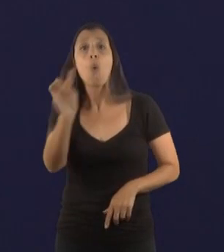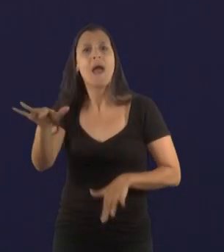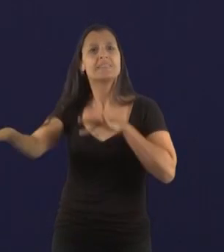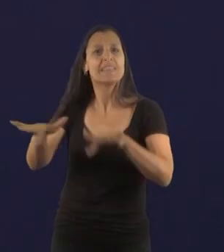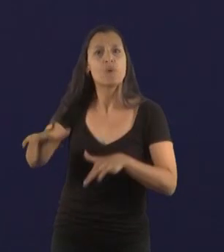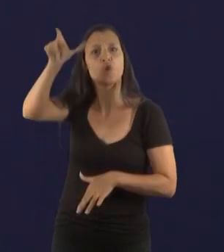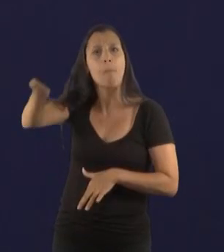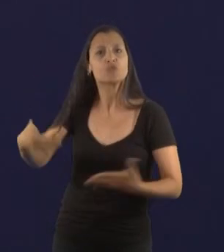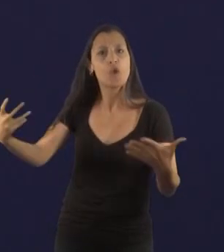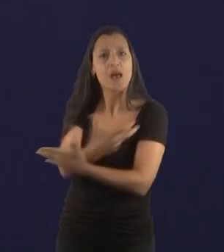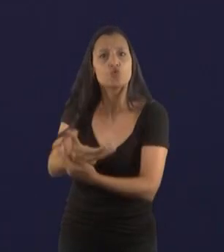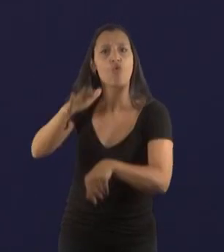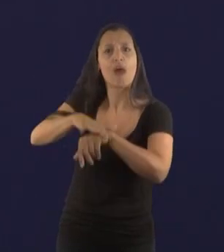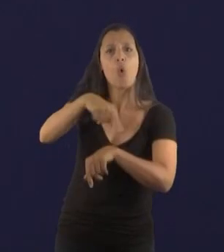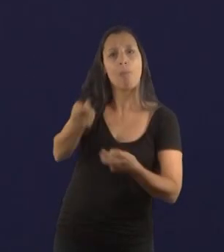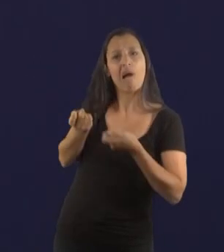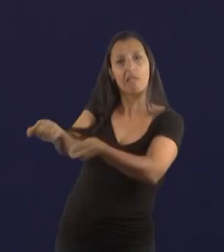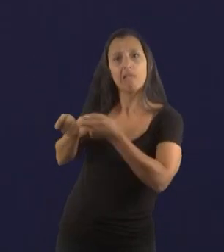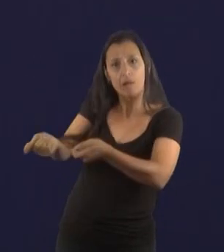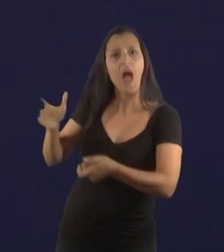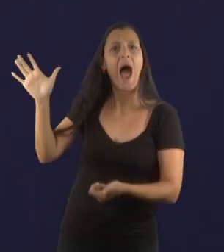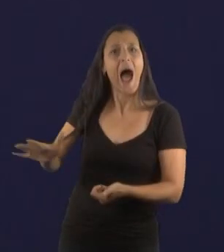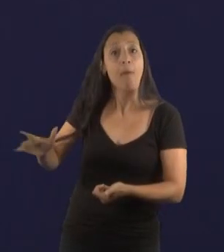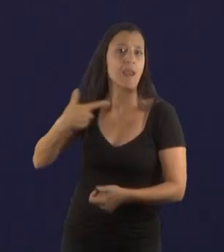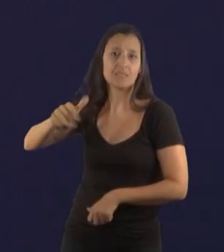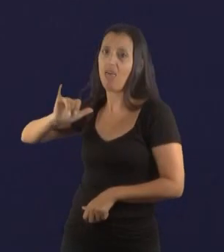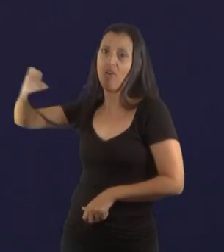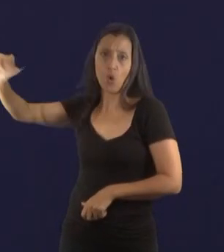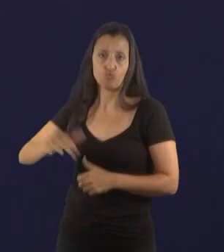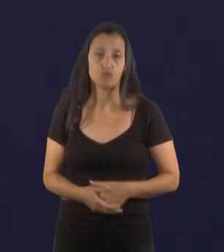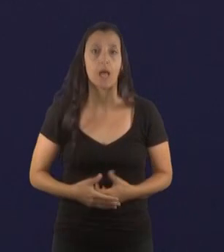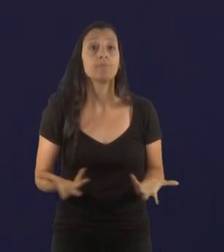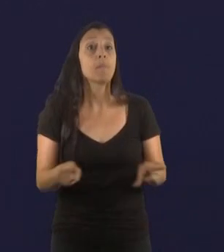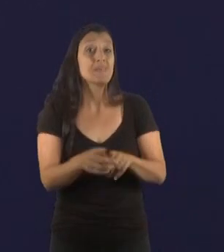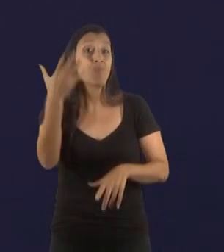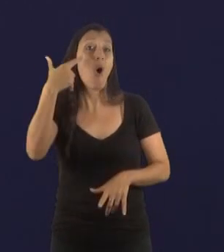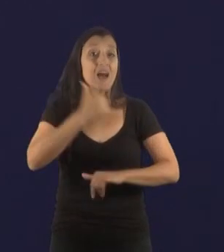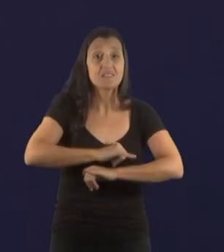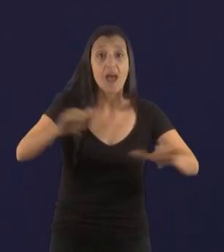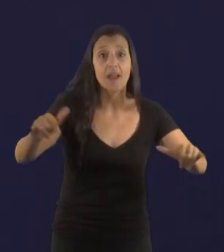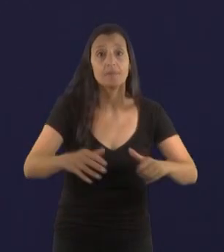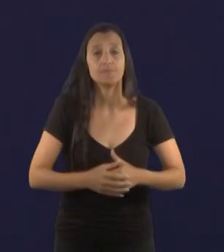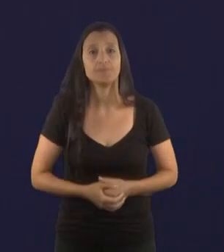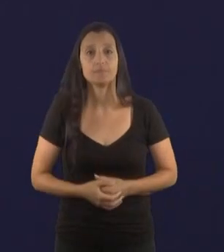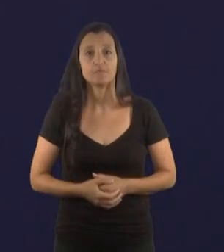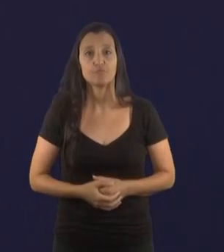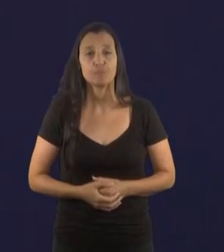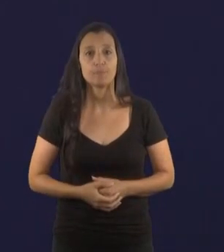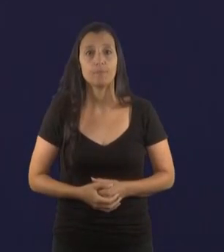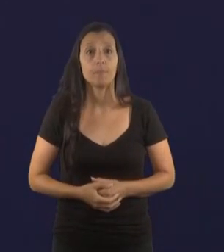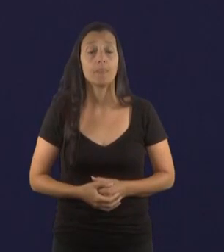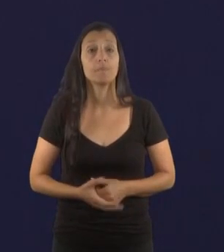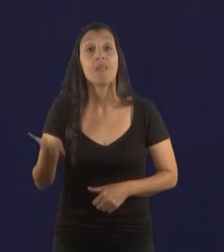para ir a la marcha amenazándolos de no cobrar el plan o como conté ayer en la